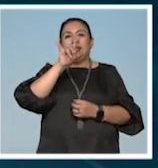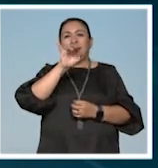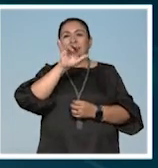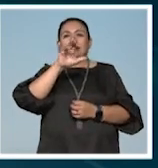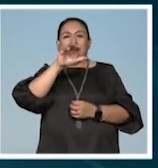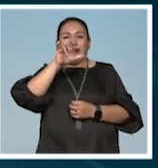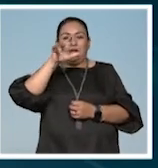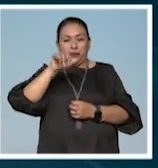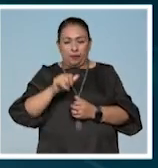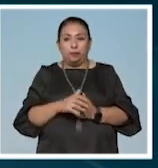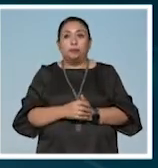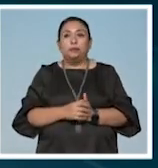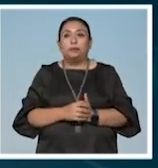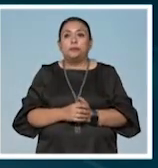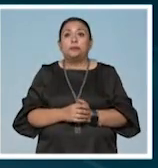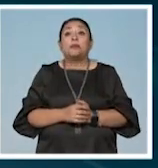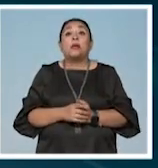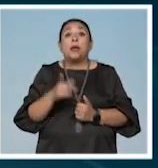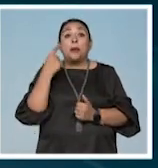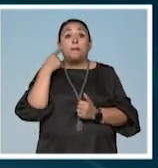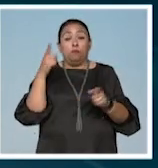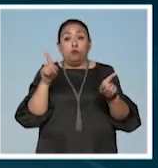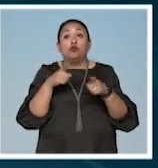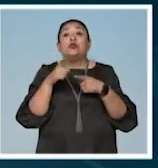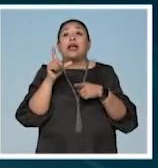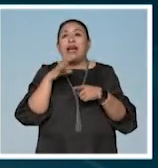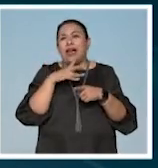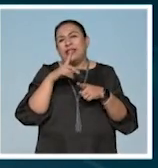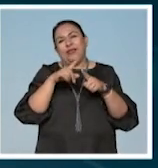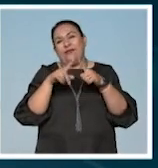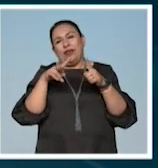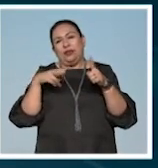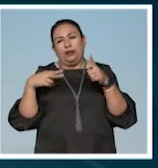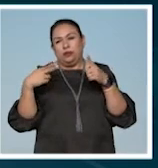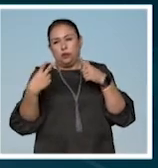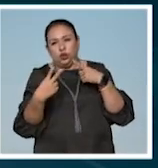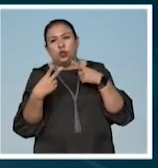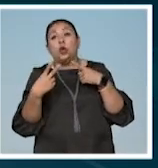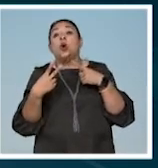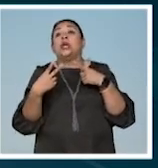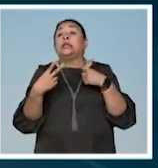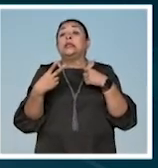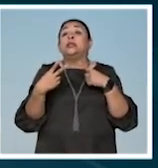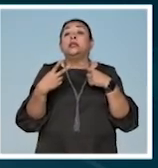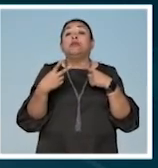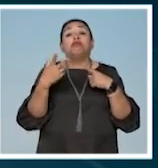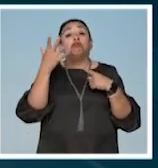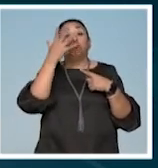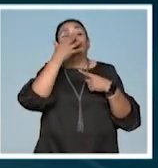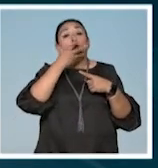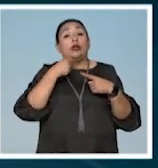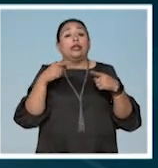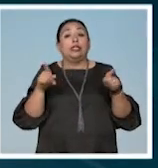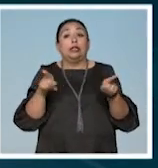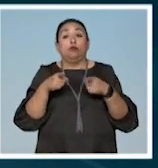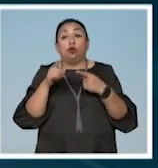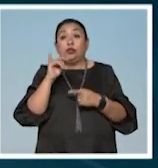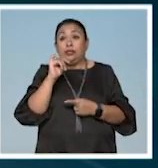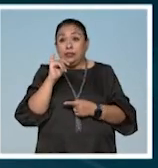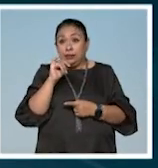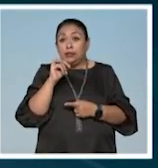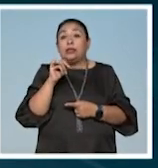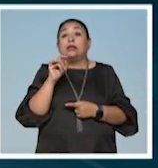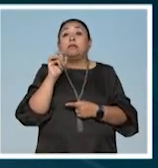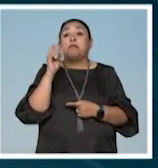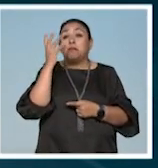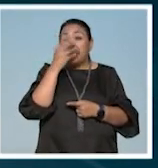escenario. La música también dio muchas directrices. Es muy, muy, muy bella la música. Y no solamente